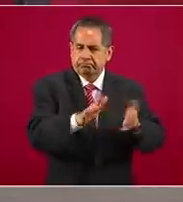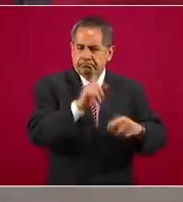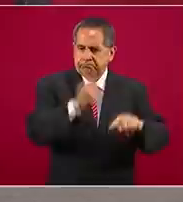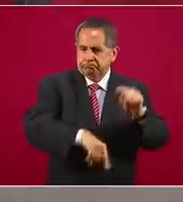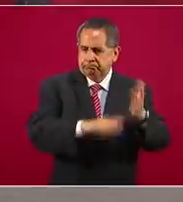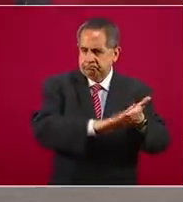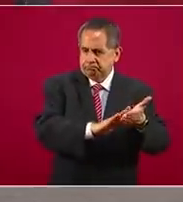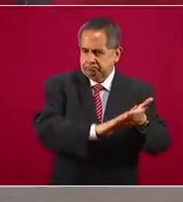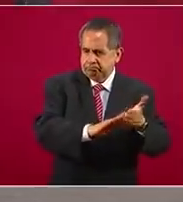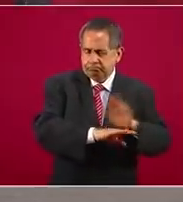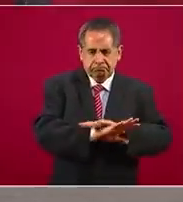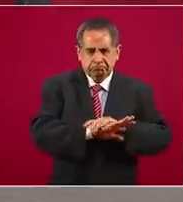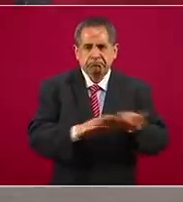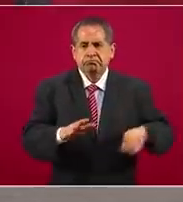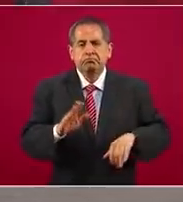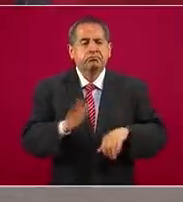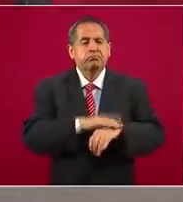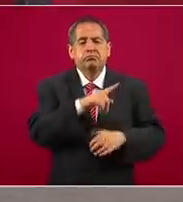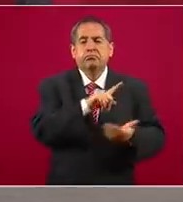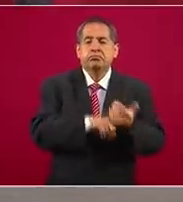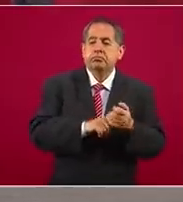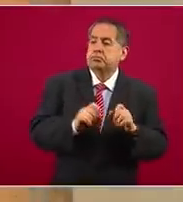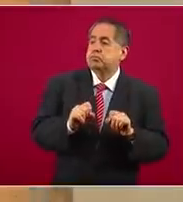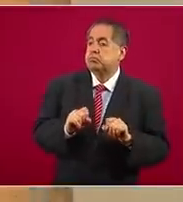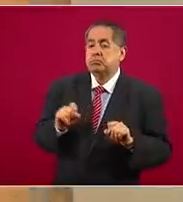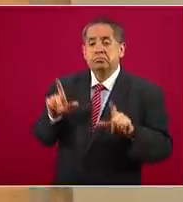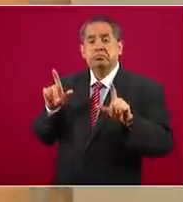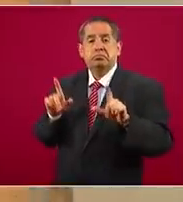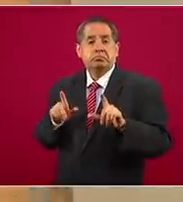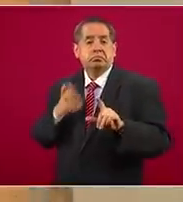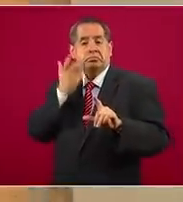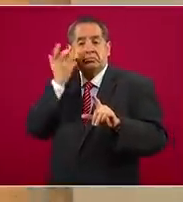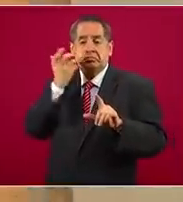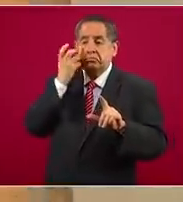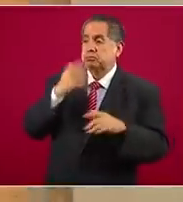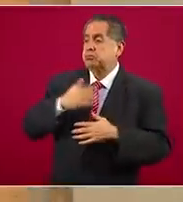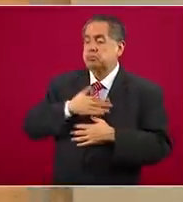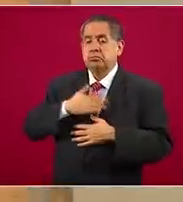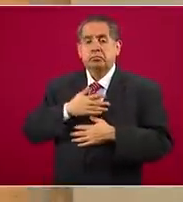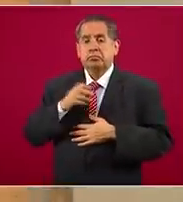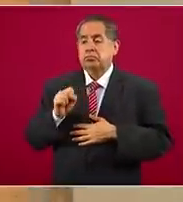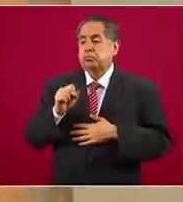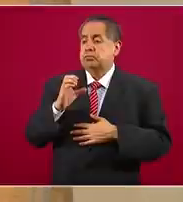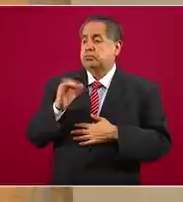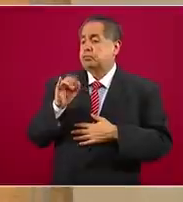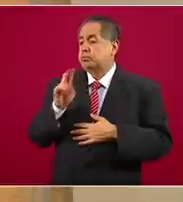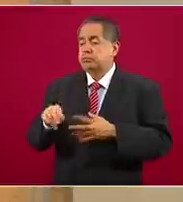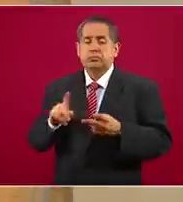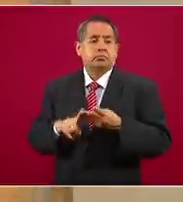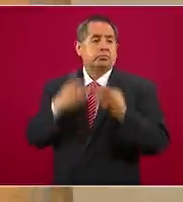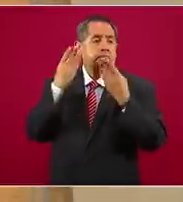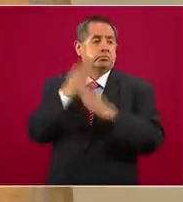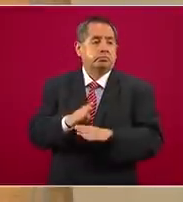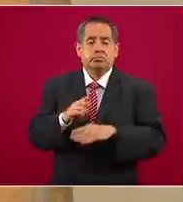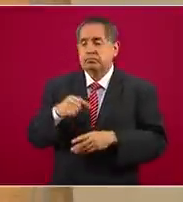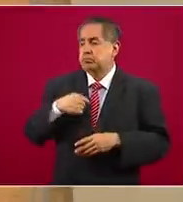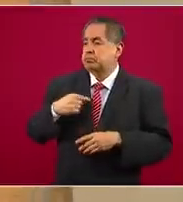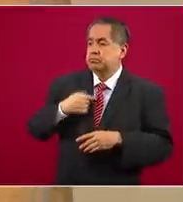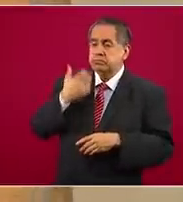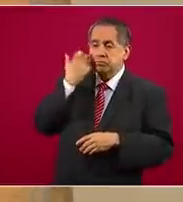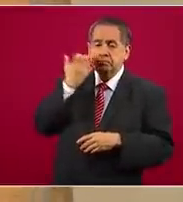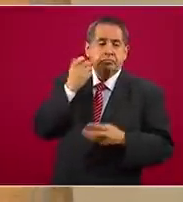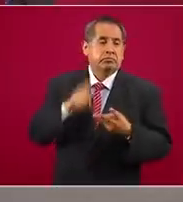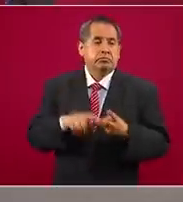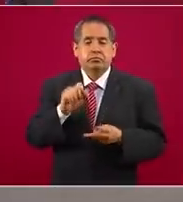que se hacían pasar como que fueran de la Secretaría de Bienestar, del Banco de Bienestar, del